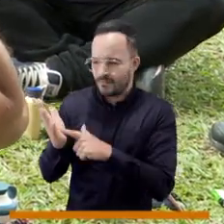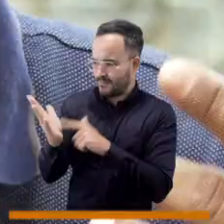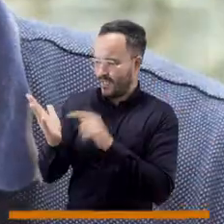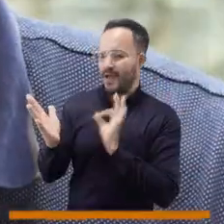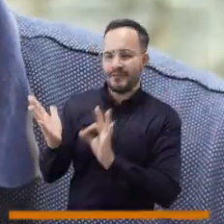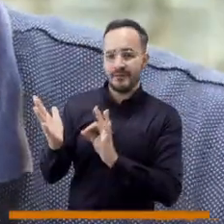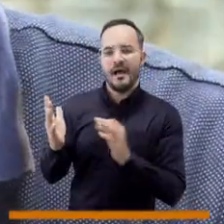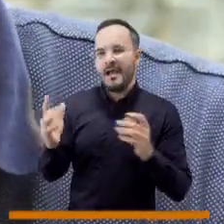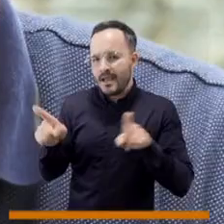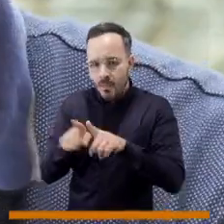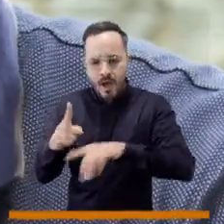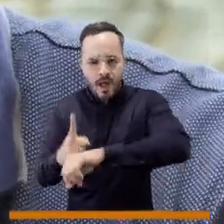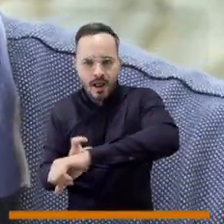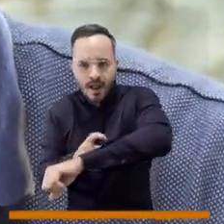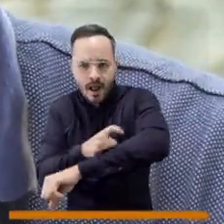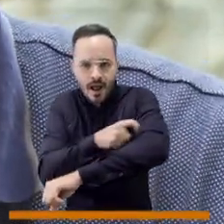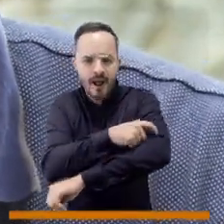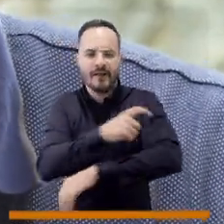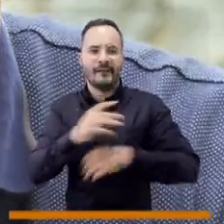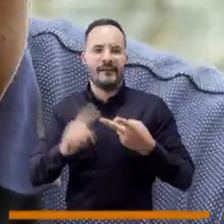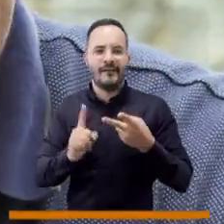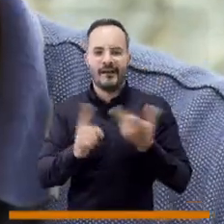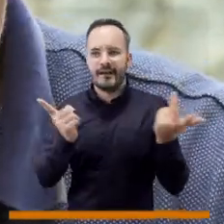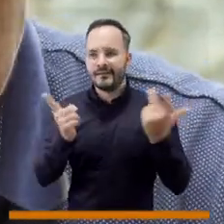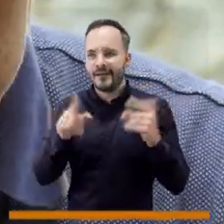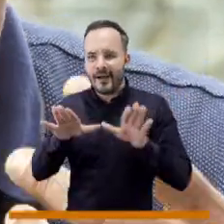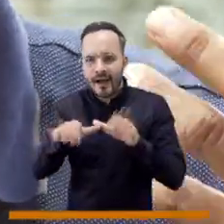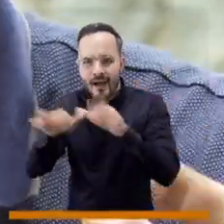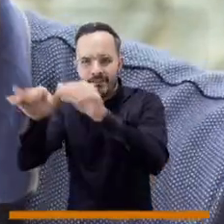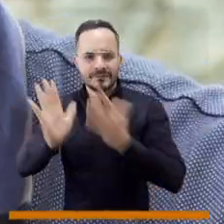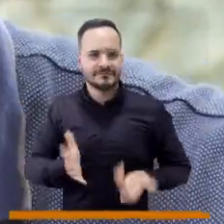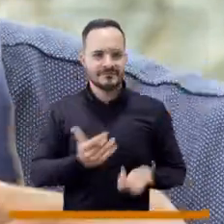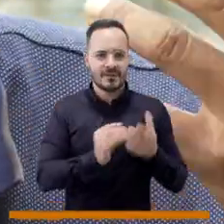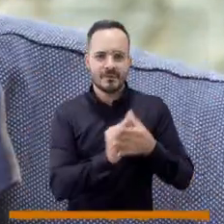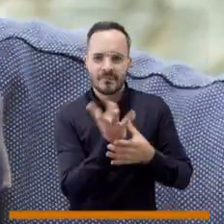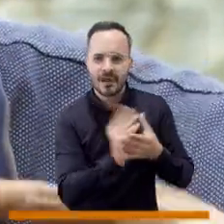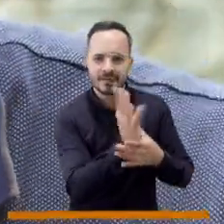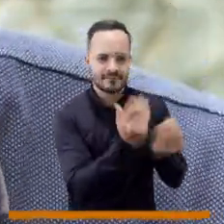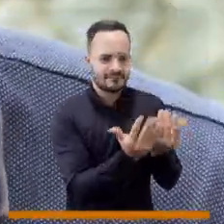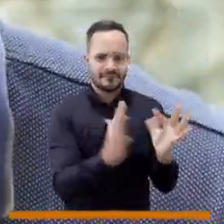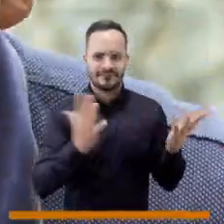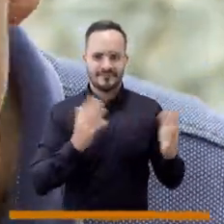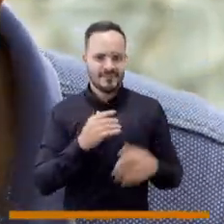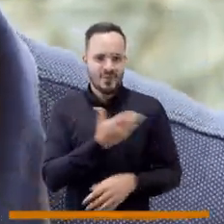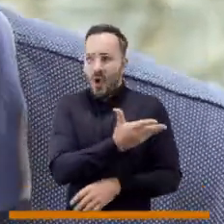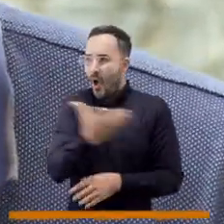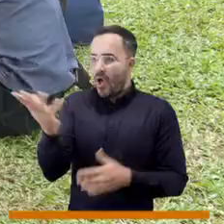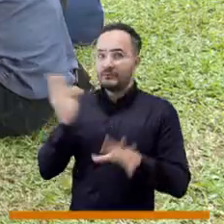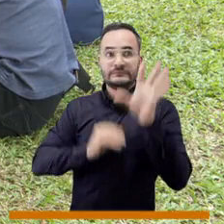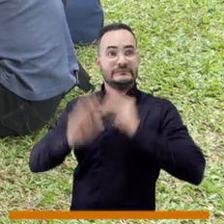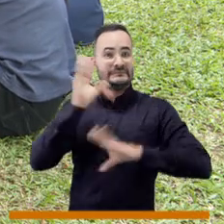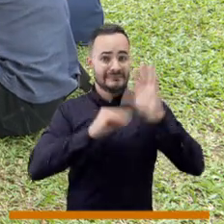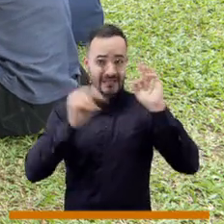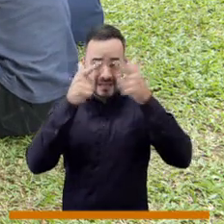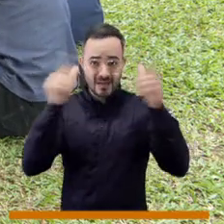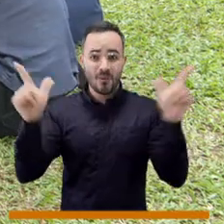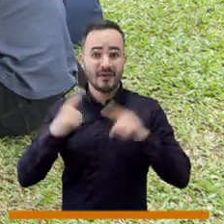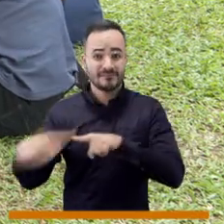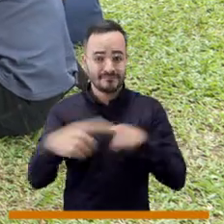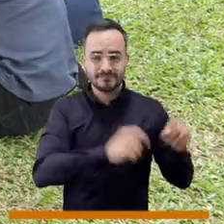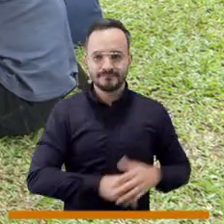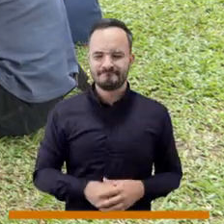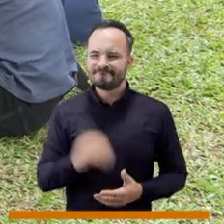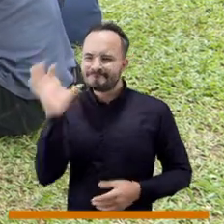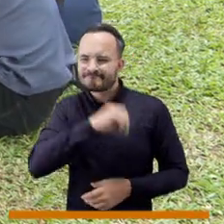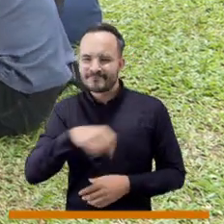De igual manera, las hormigas, los aves, las plantas y otras culturas, igual que nosotras, también por medio